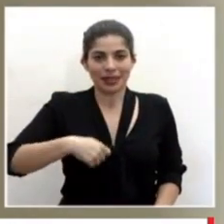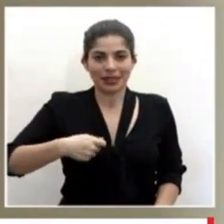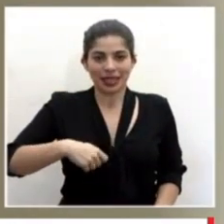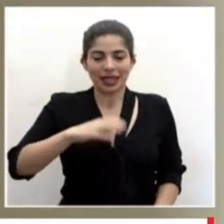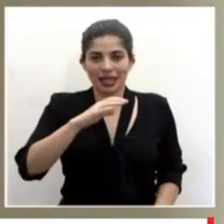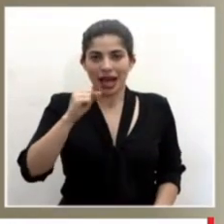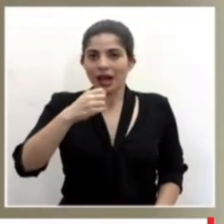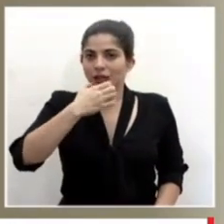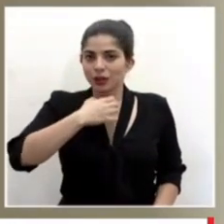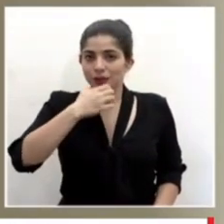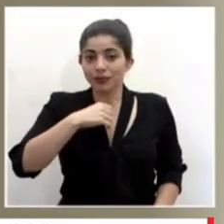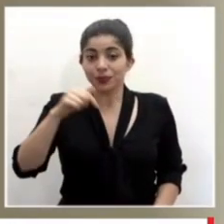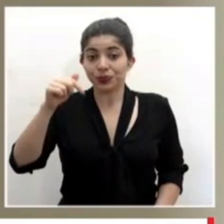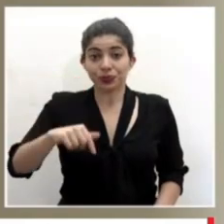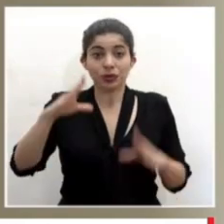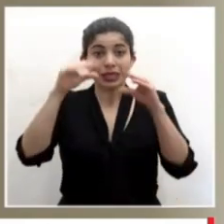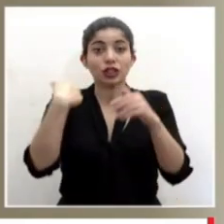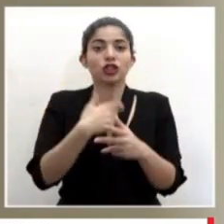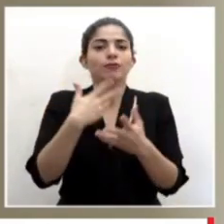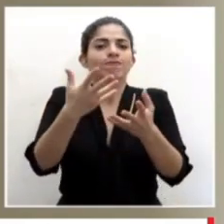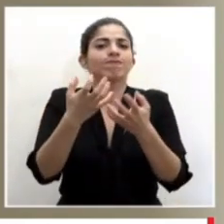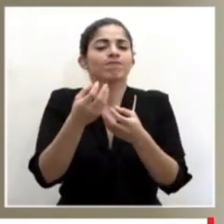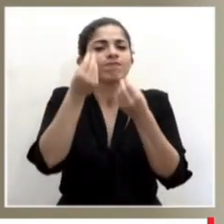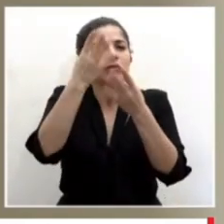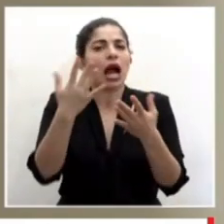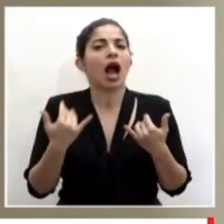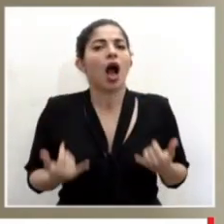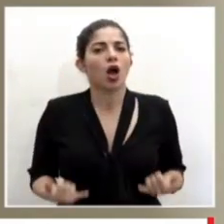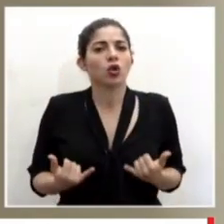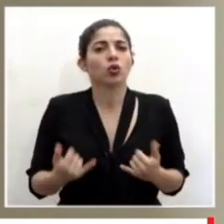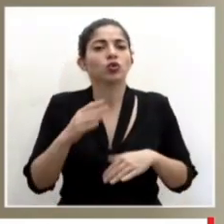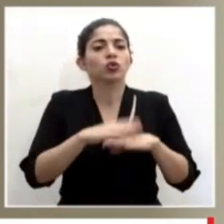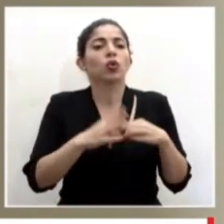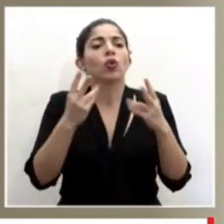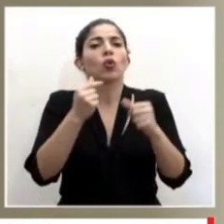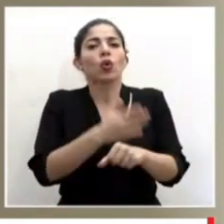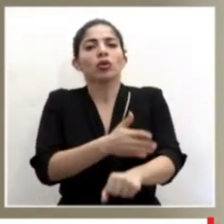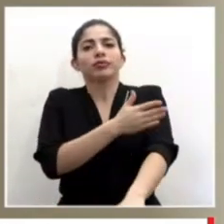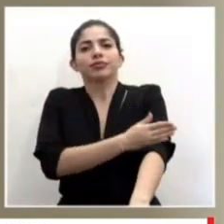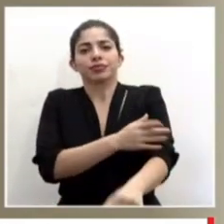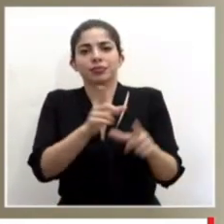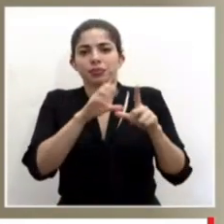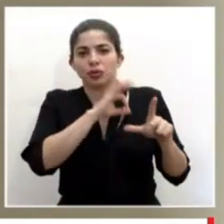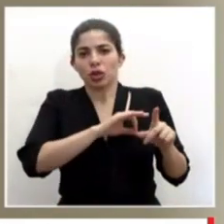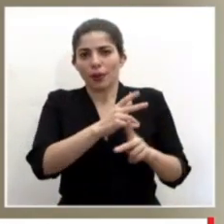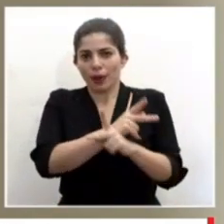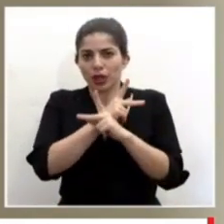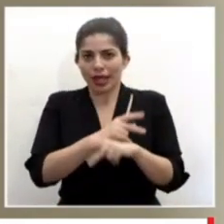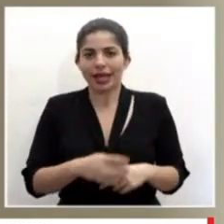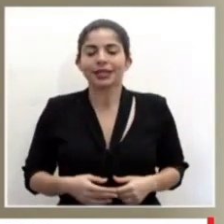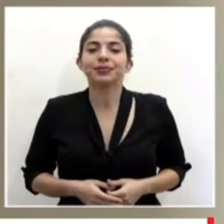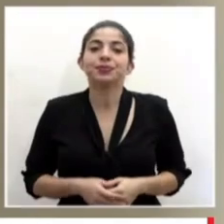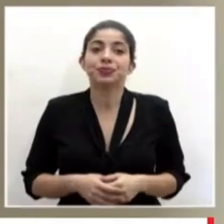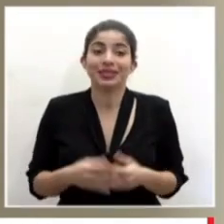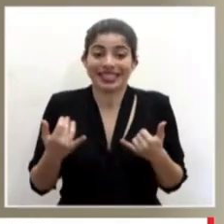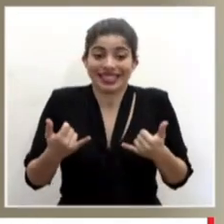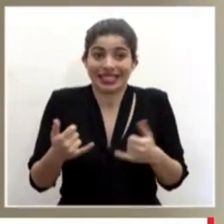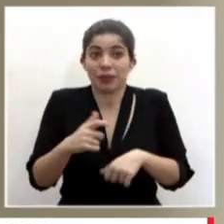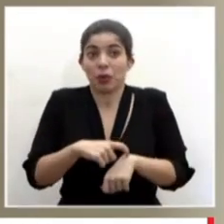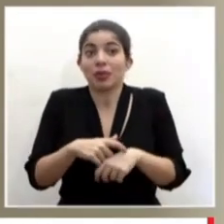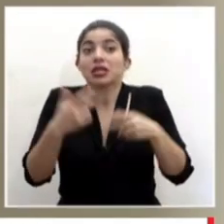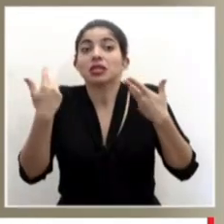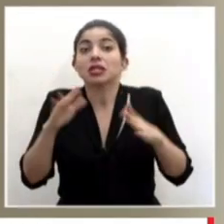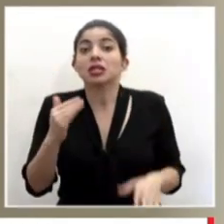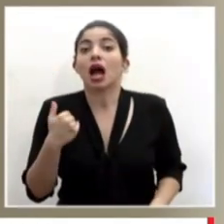Macaya. Esta tarde queremos hacer una actualización sobre el nivel de avance con respecto al bono proteger. En este momento